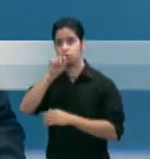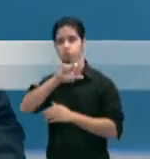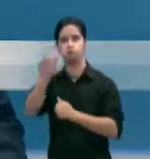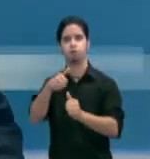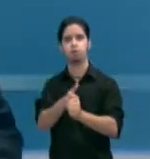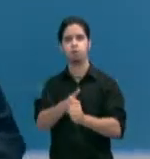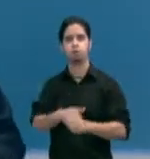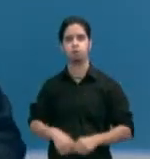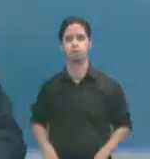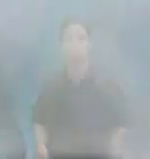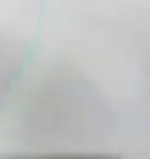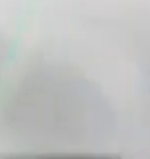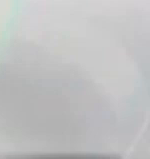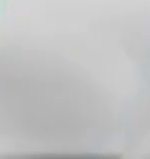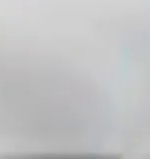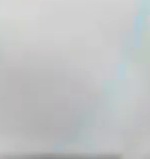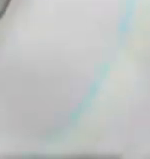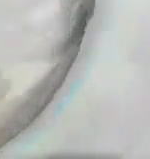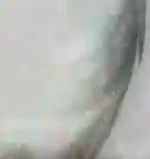Twitter.